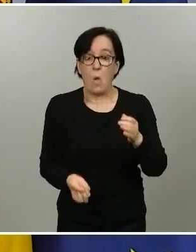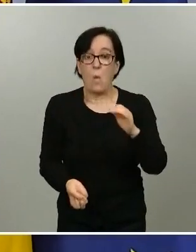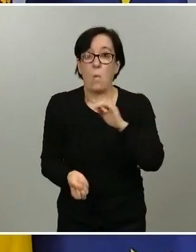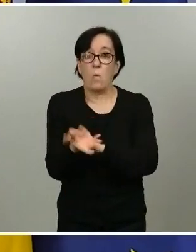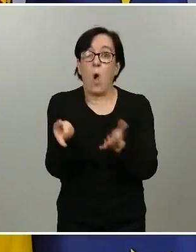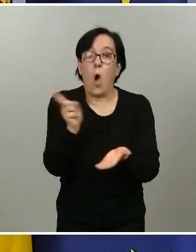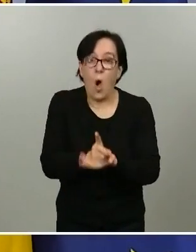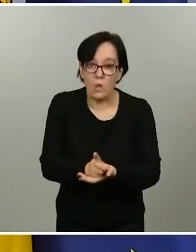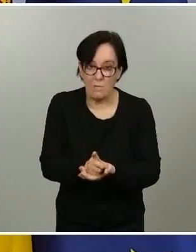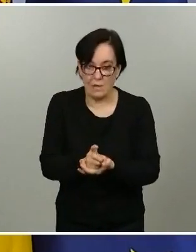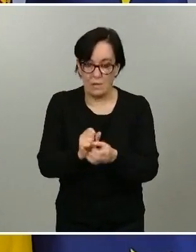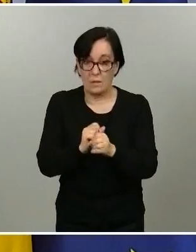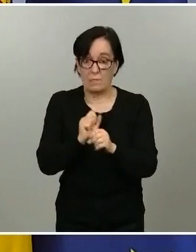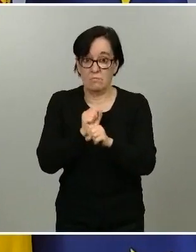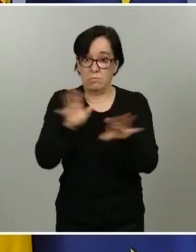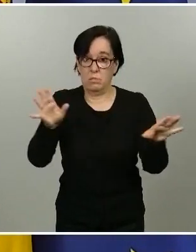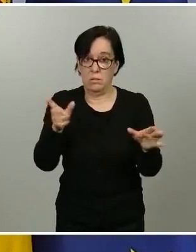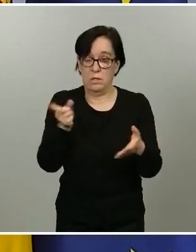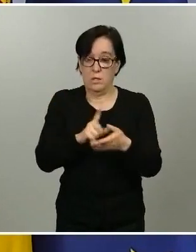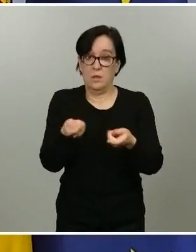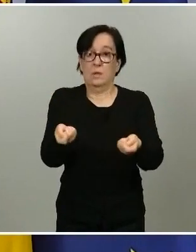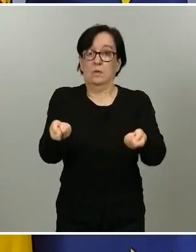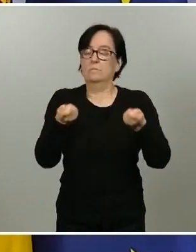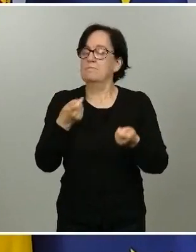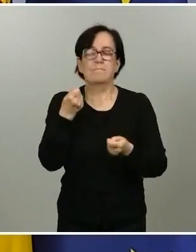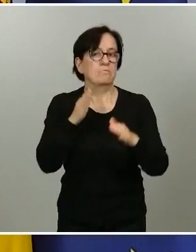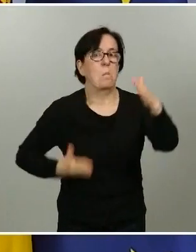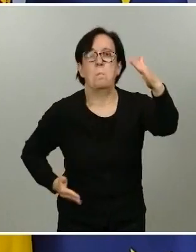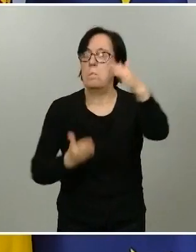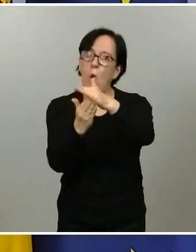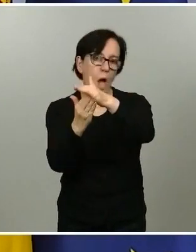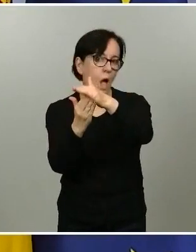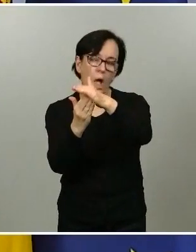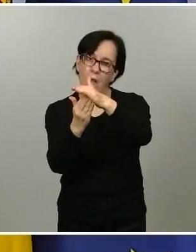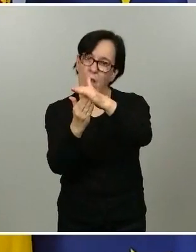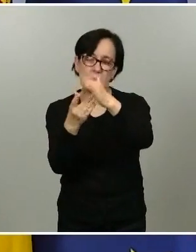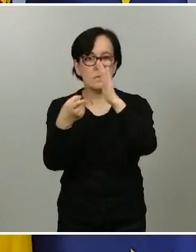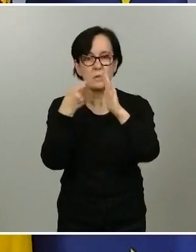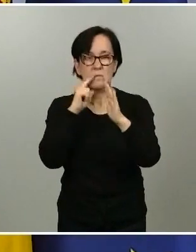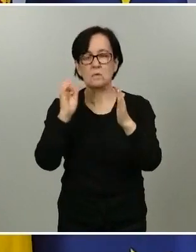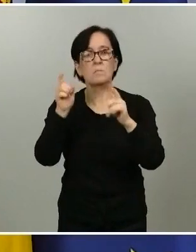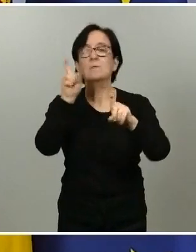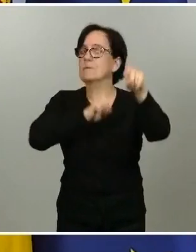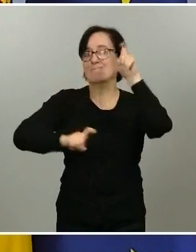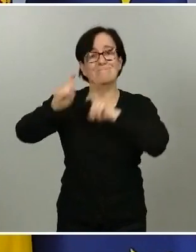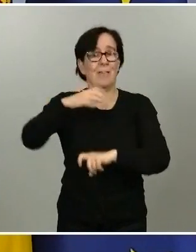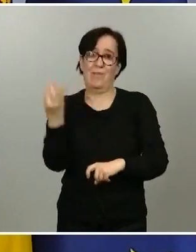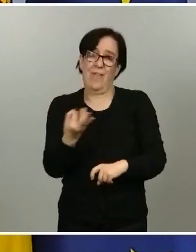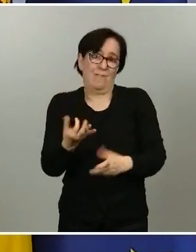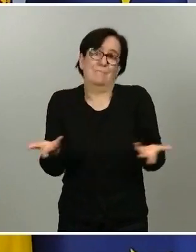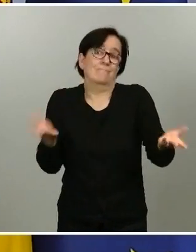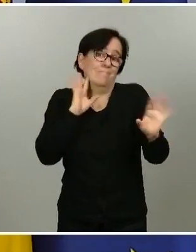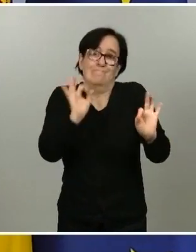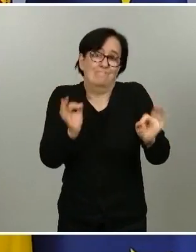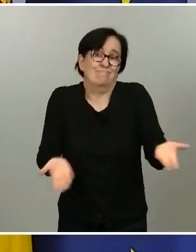detener la progresión en el proceso de desescalada y, eventualmente, retroceder. Claro que sí. Si así lo